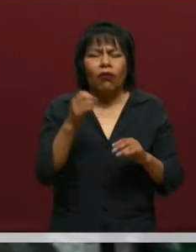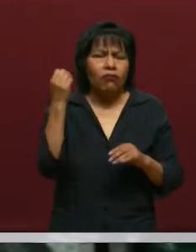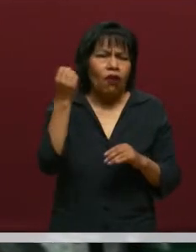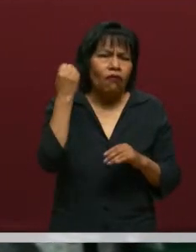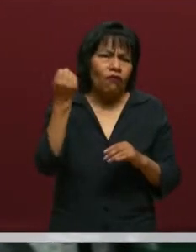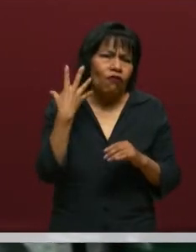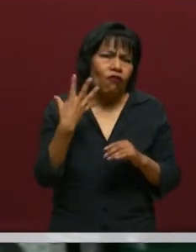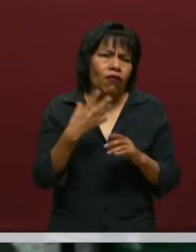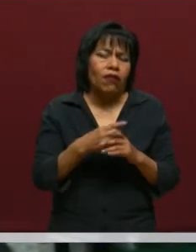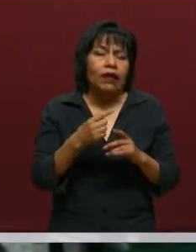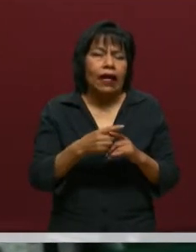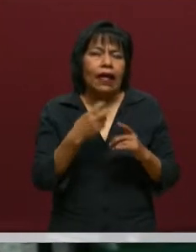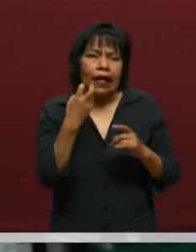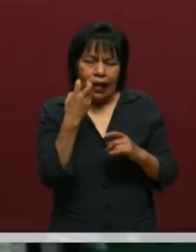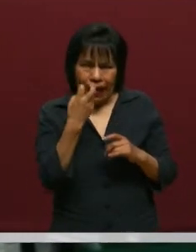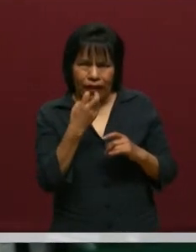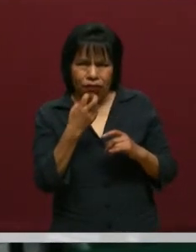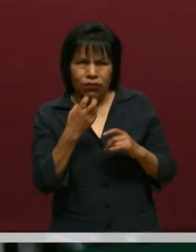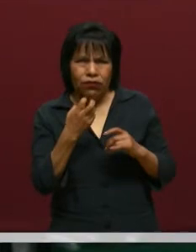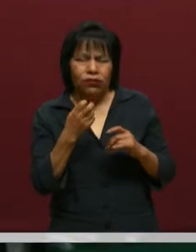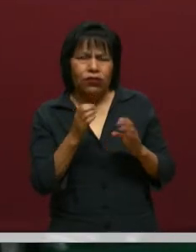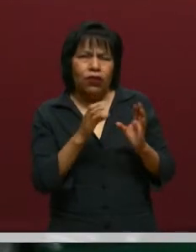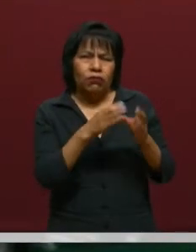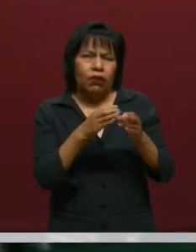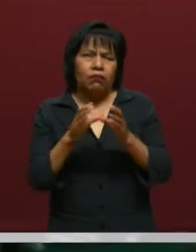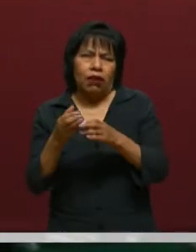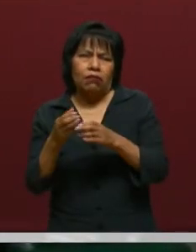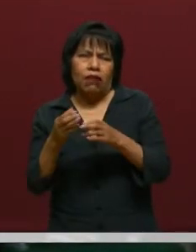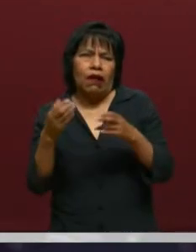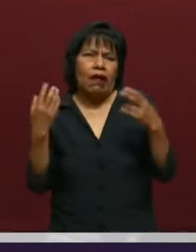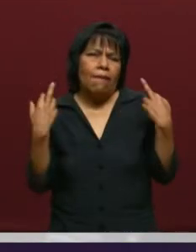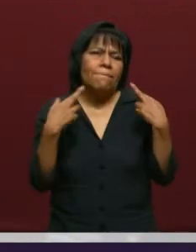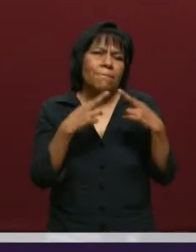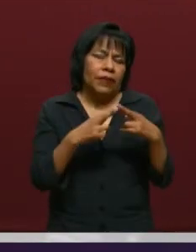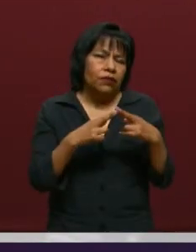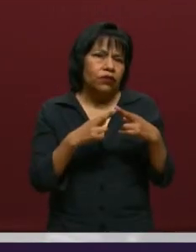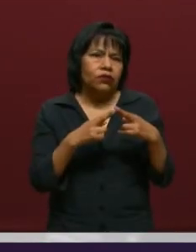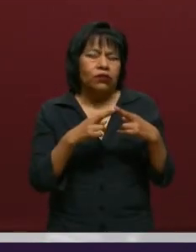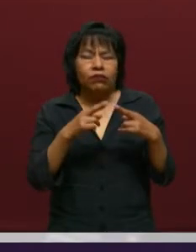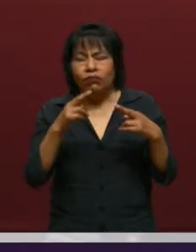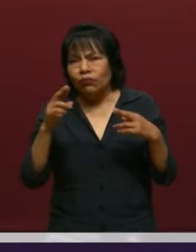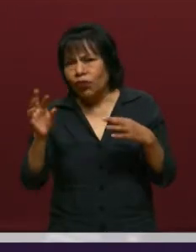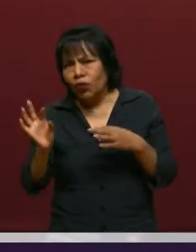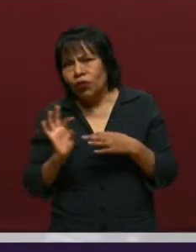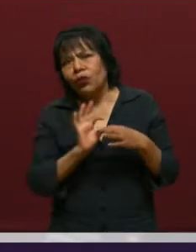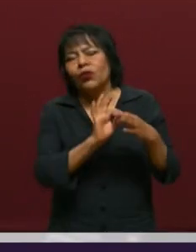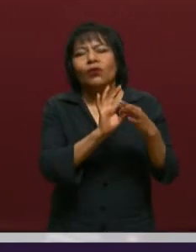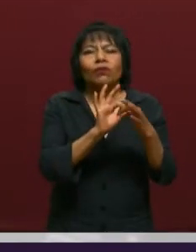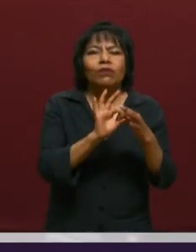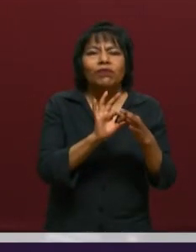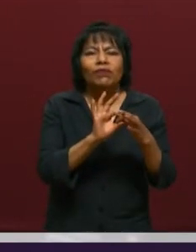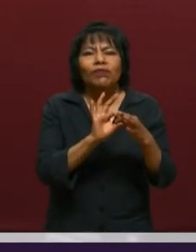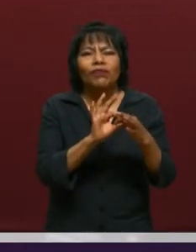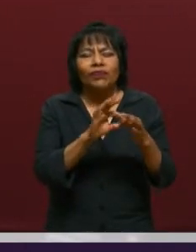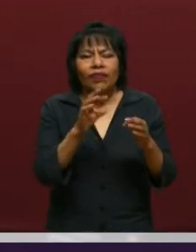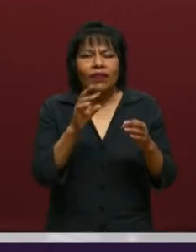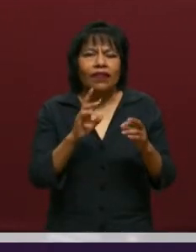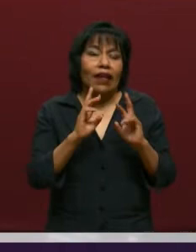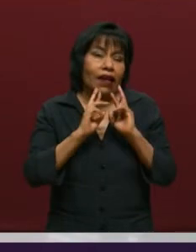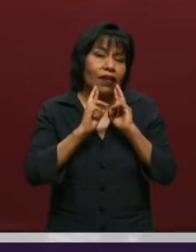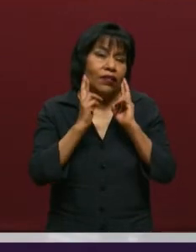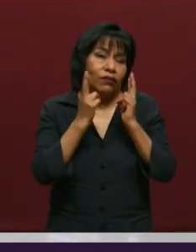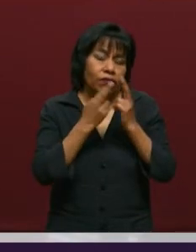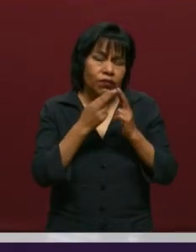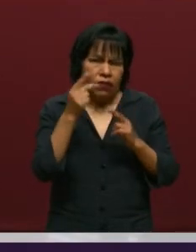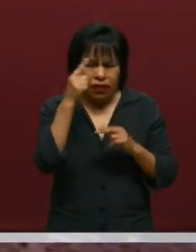de este foro, hace que estos cuerpos académicos hoy se puedan reencontrar, que estos profesores hoy se puedan reencontrar y de